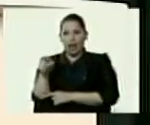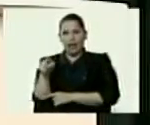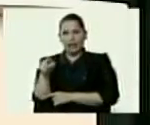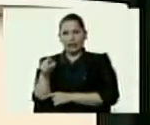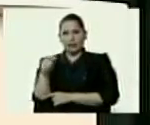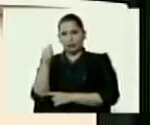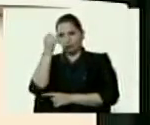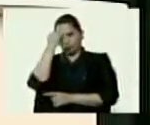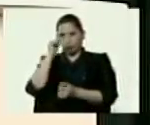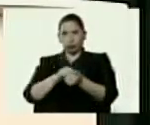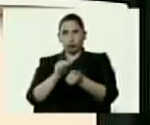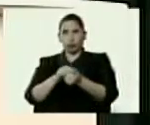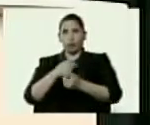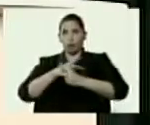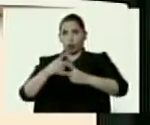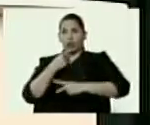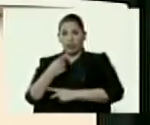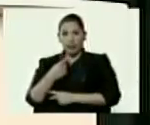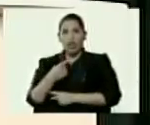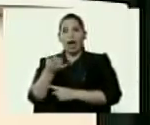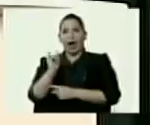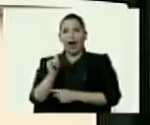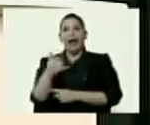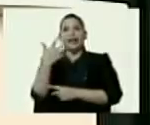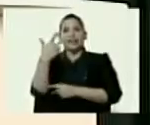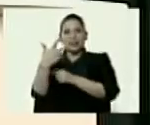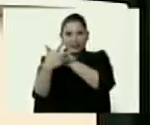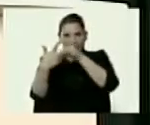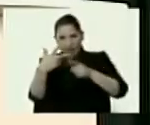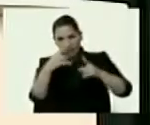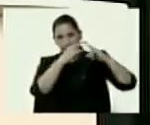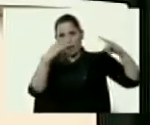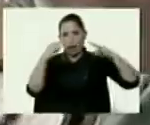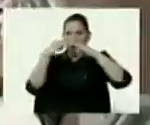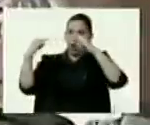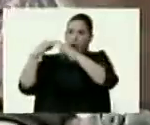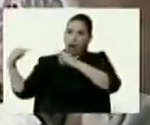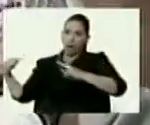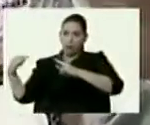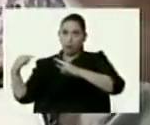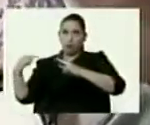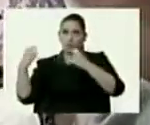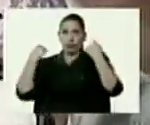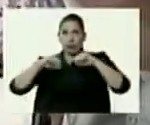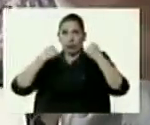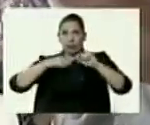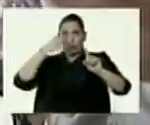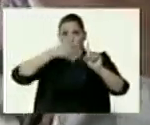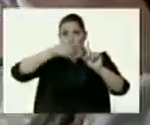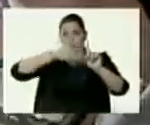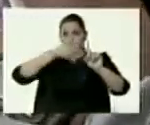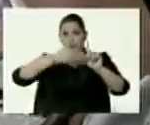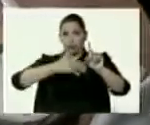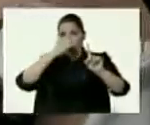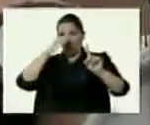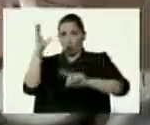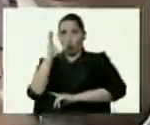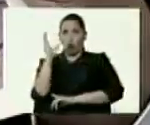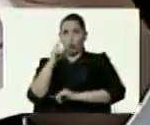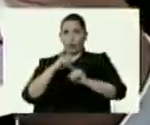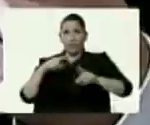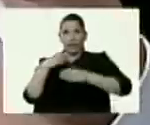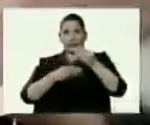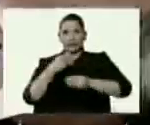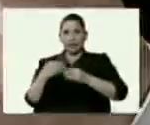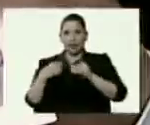estableció que existían tres campos de entrenamiento de paramilitares en Colombia para perpetrar